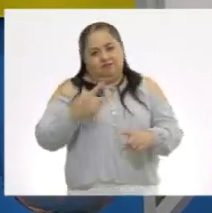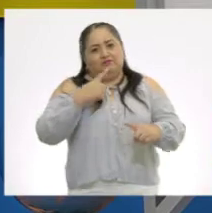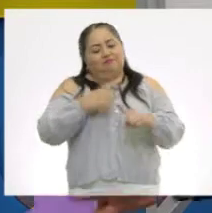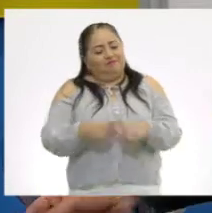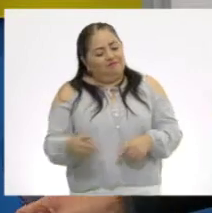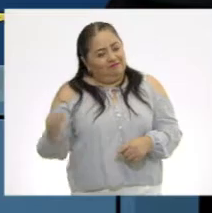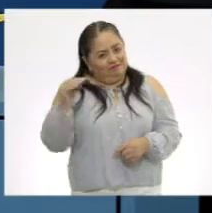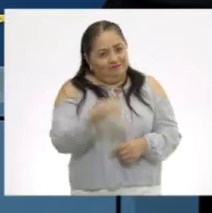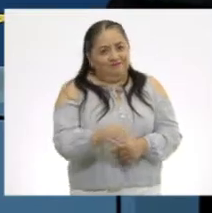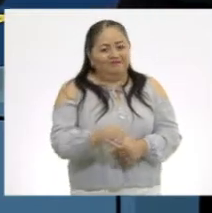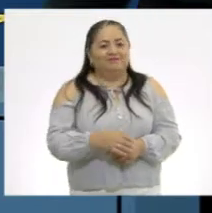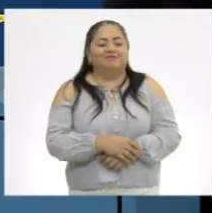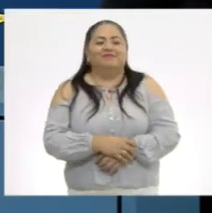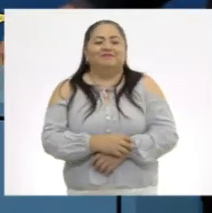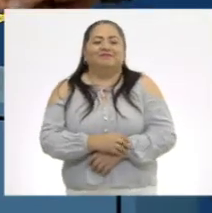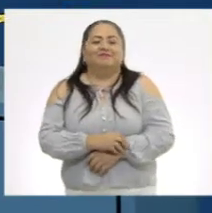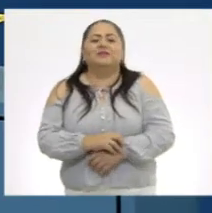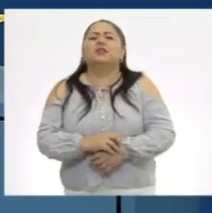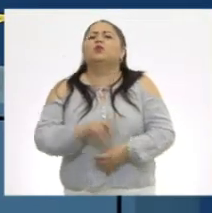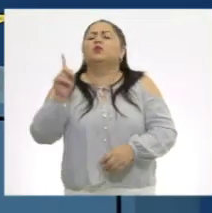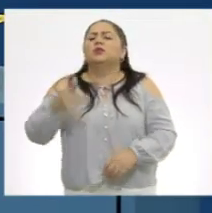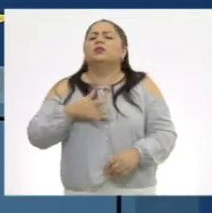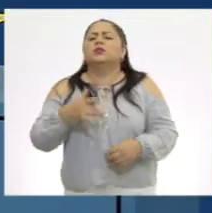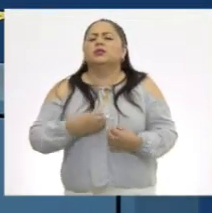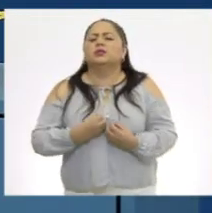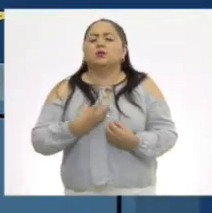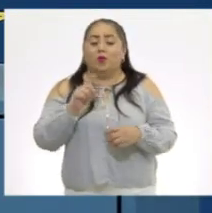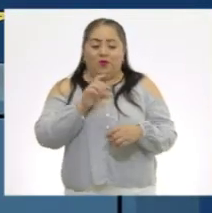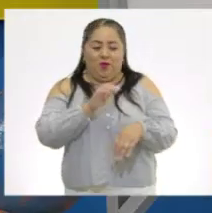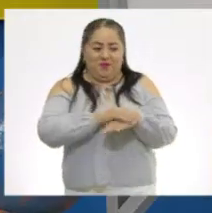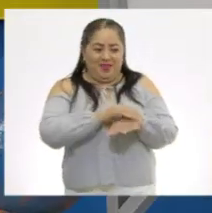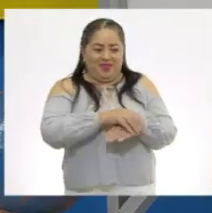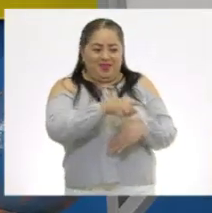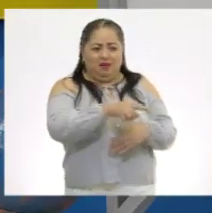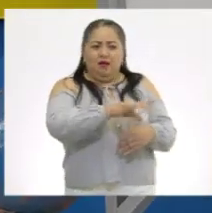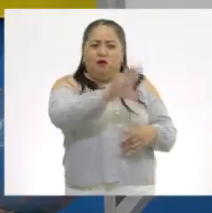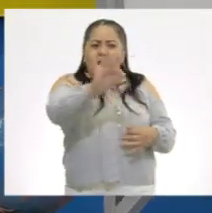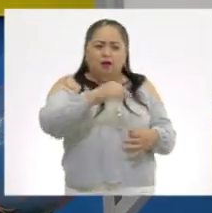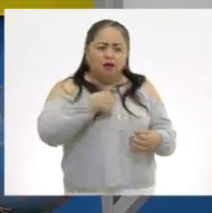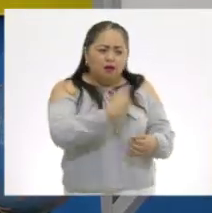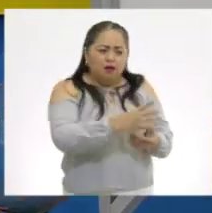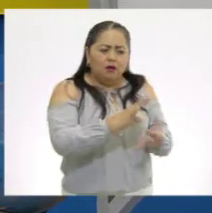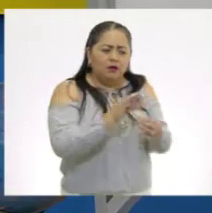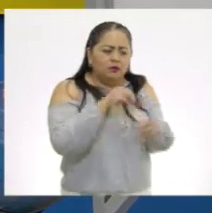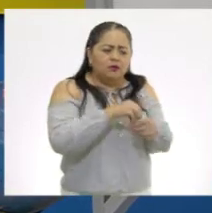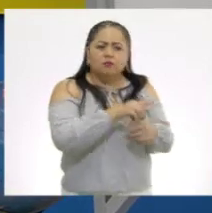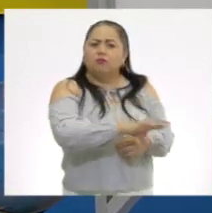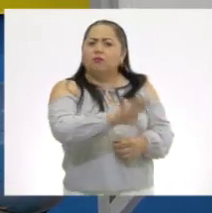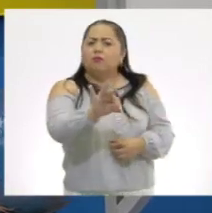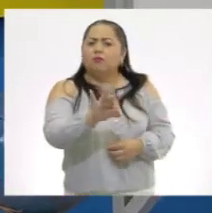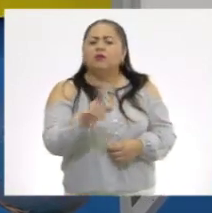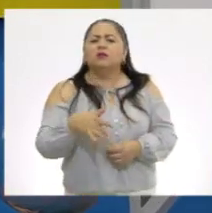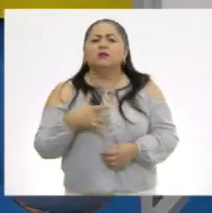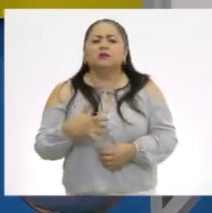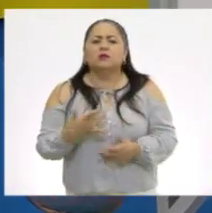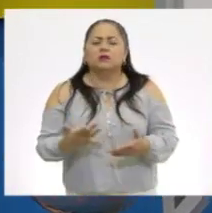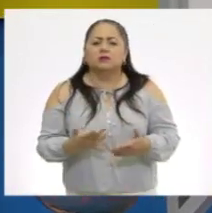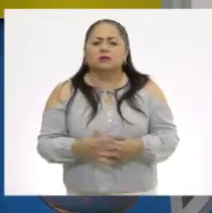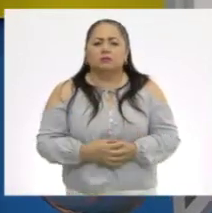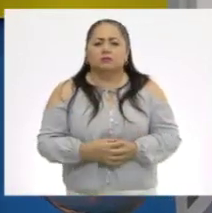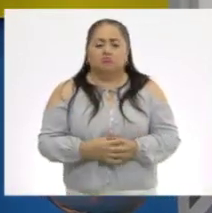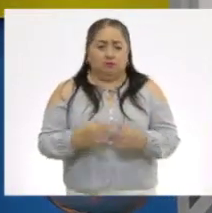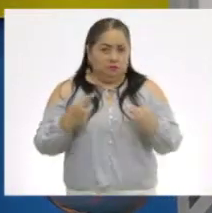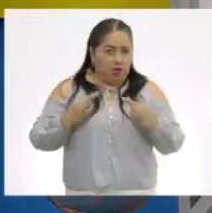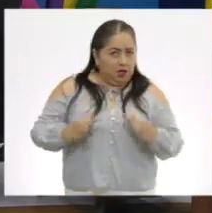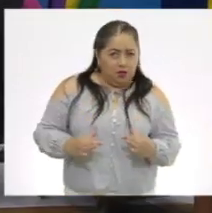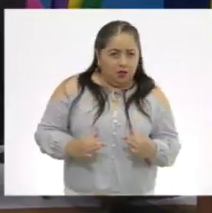en el tache. Y ahora, ¿qué emoción sentirías cuando un amigo o una amiga está contando ese secreto? Veamos. Tranquilidad